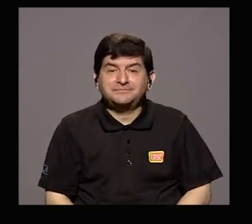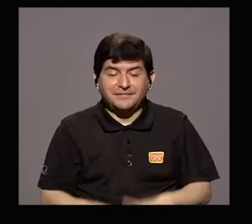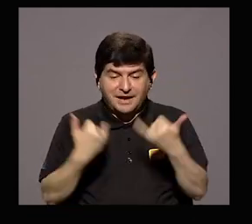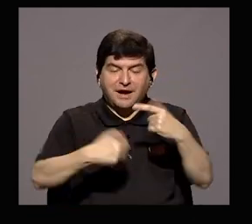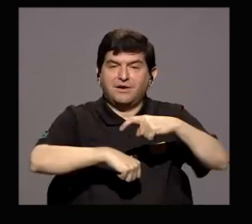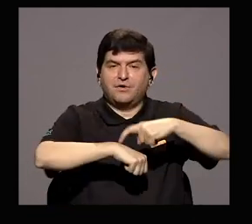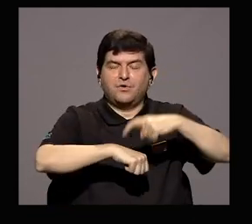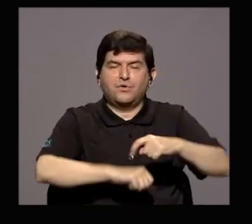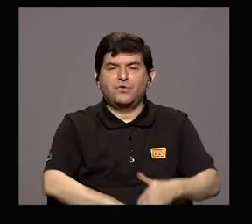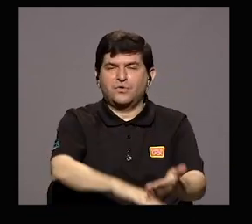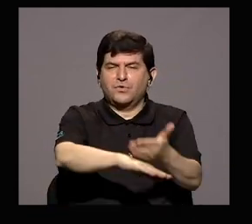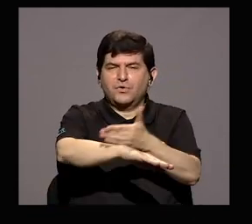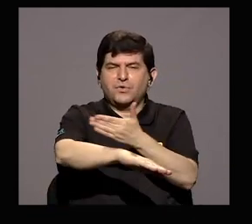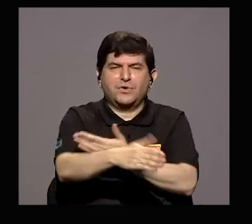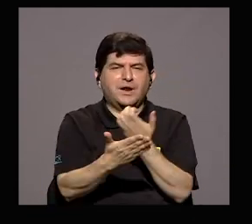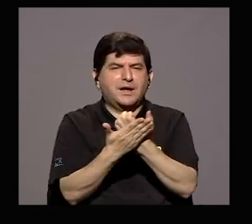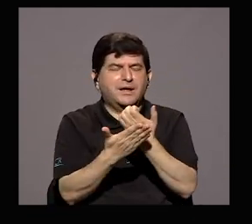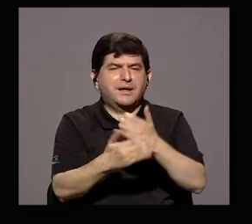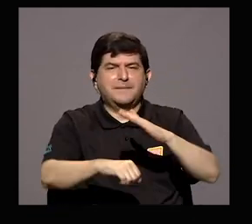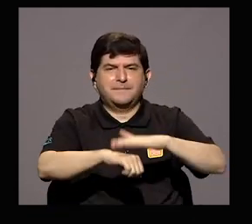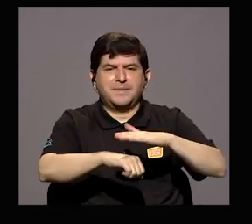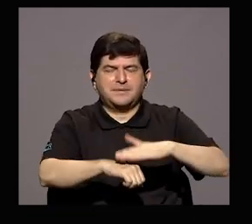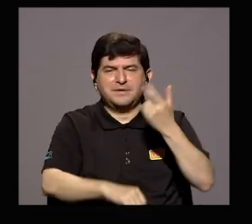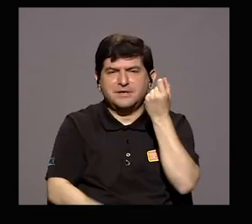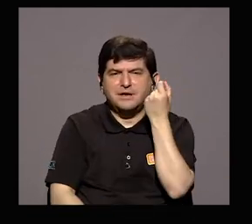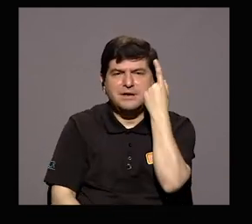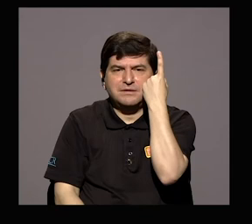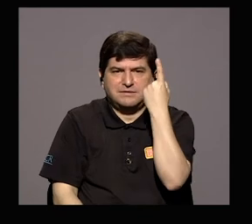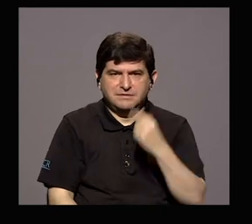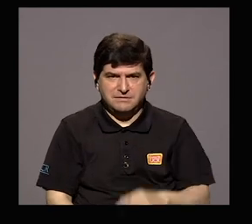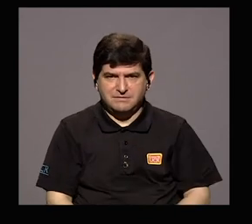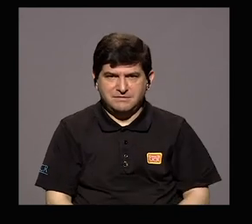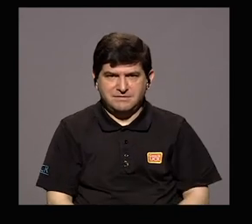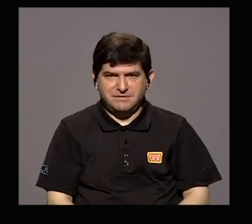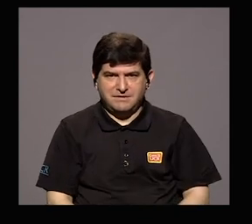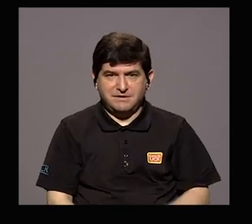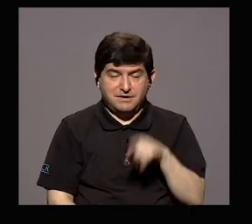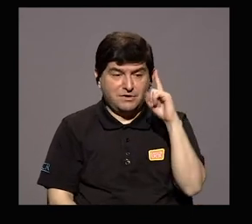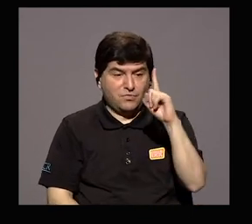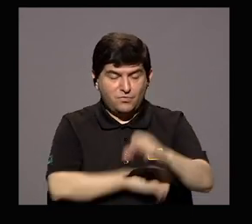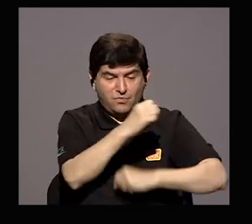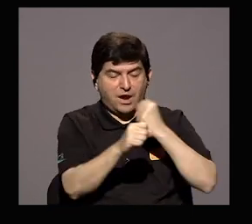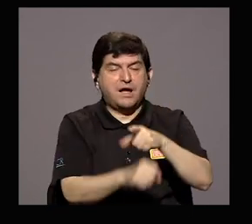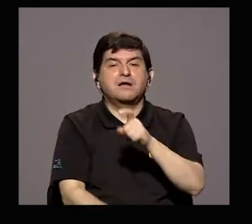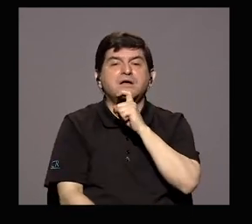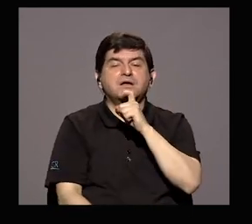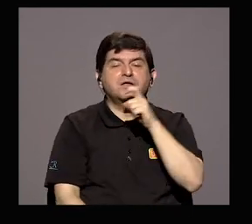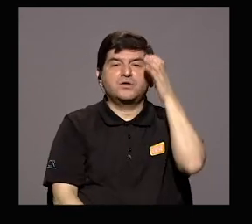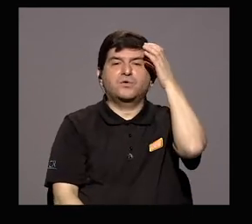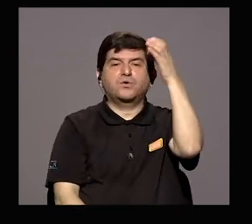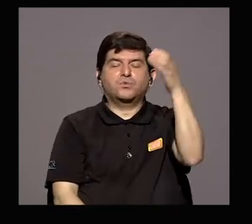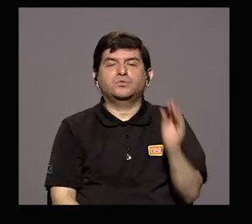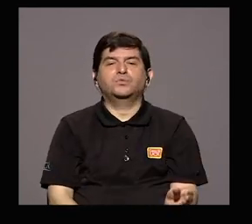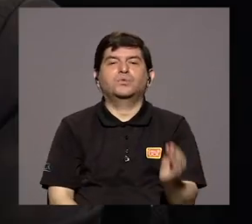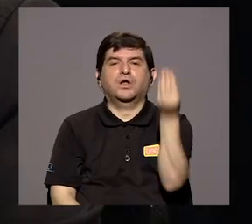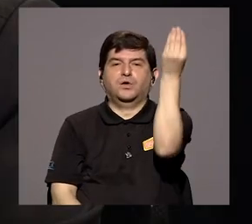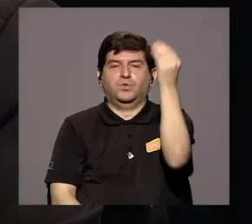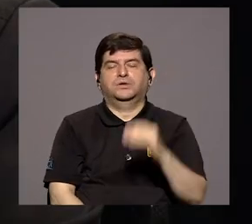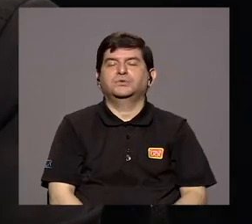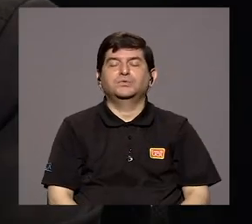momentos en que la recuperación económica nos permite entender que es un año difícil para la cultura y la juventud,